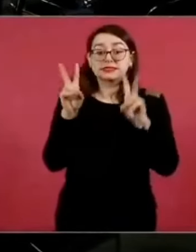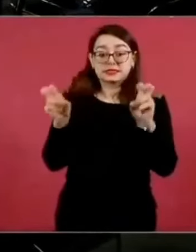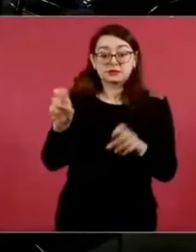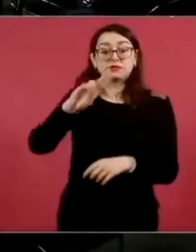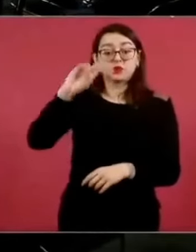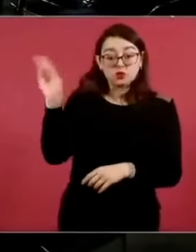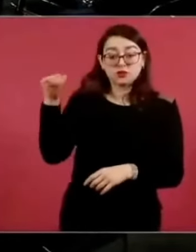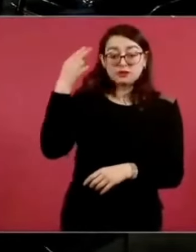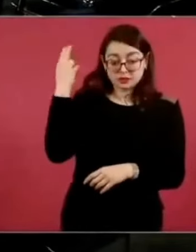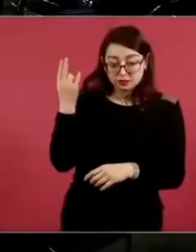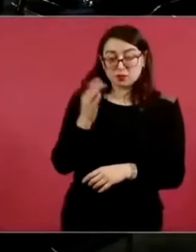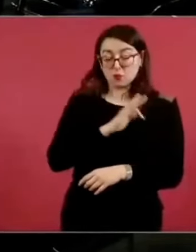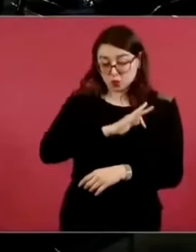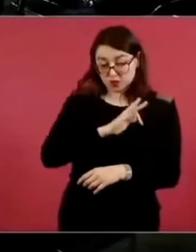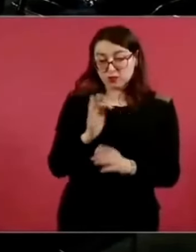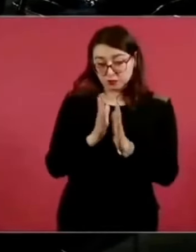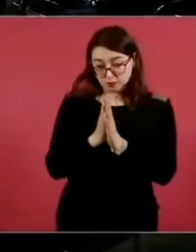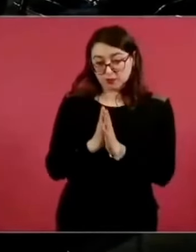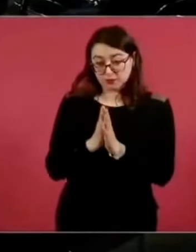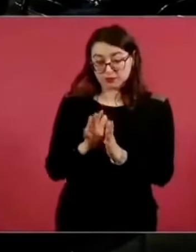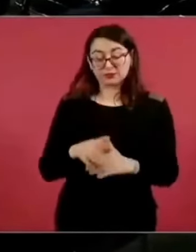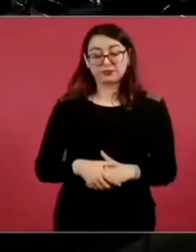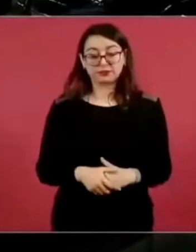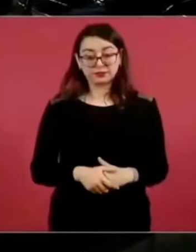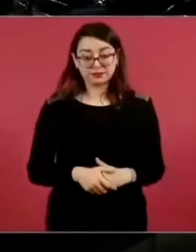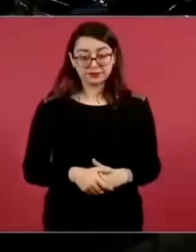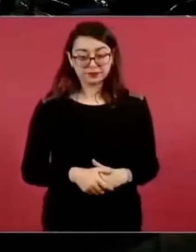y si le puede decir al secretario. Cuando